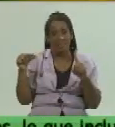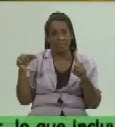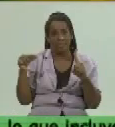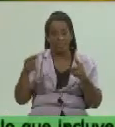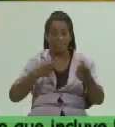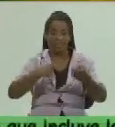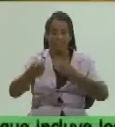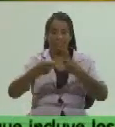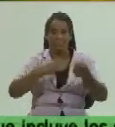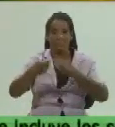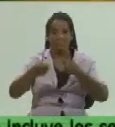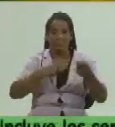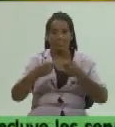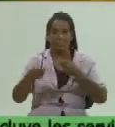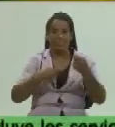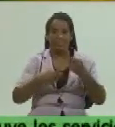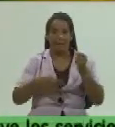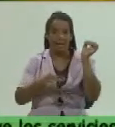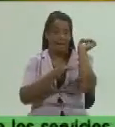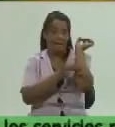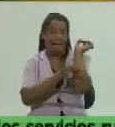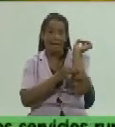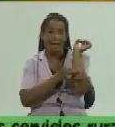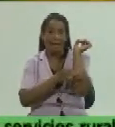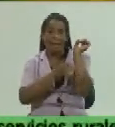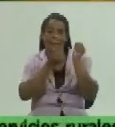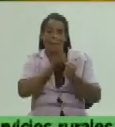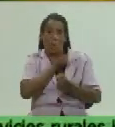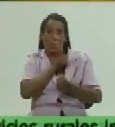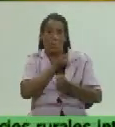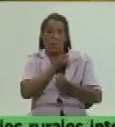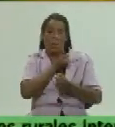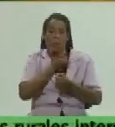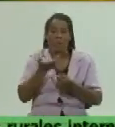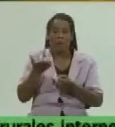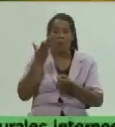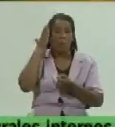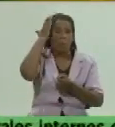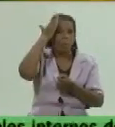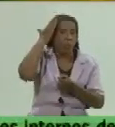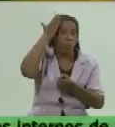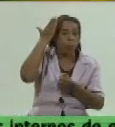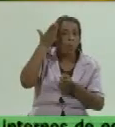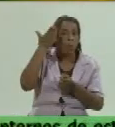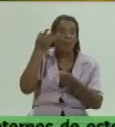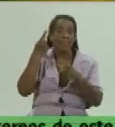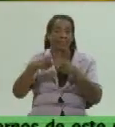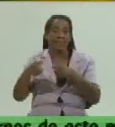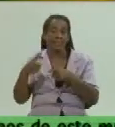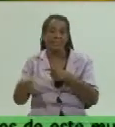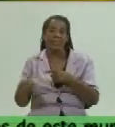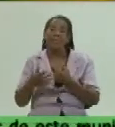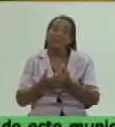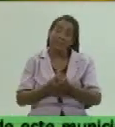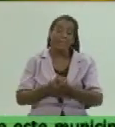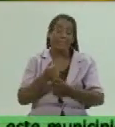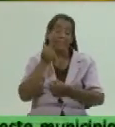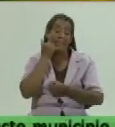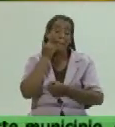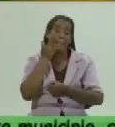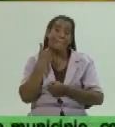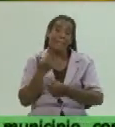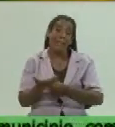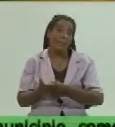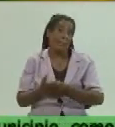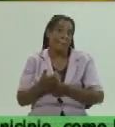comercialización de la proteína estamos hablando de la carne de cerdo carne de ovino caprino que también por supuesto hoy es de las mayores